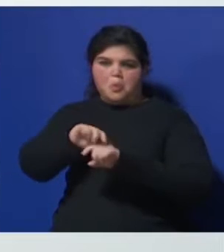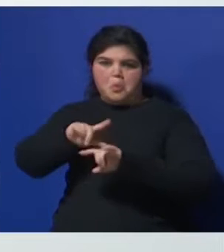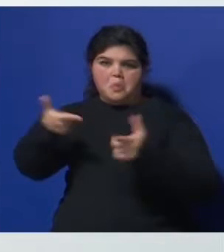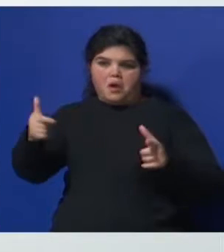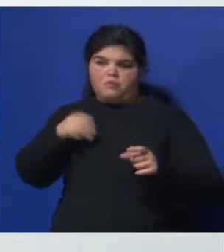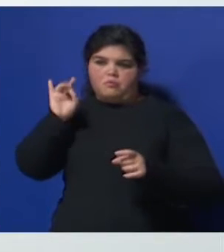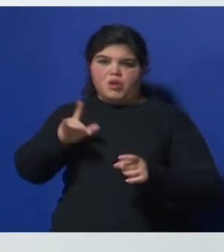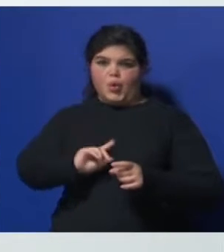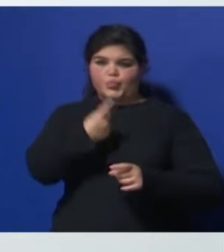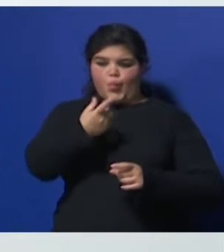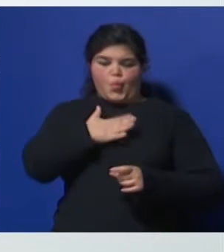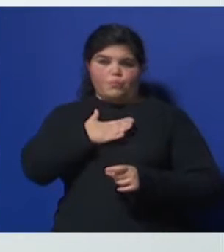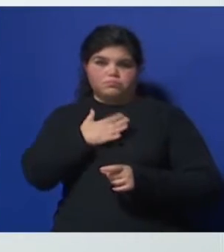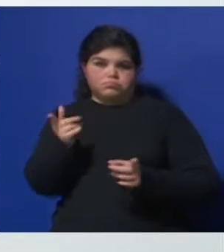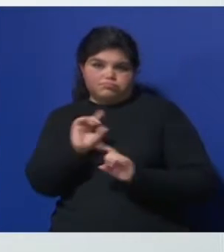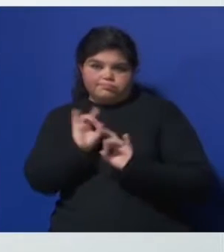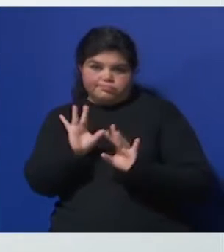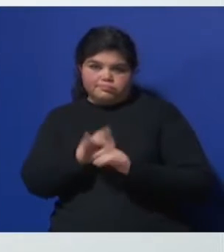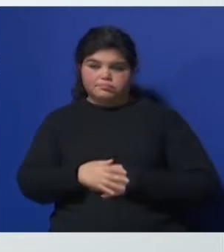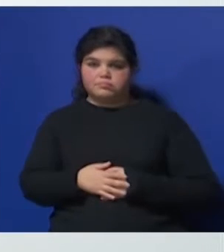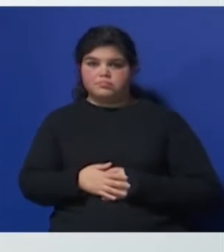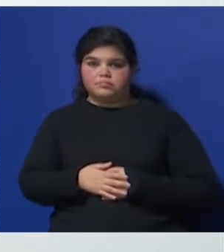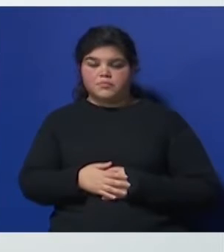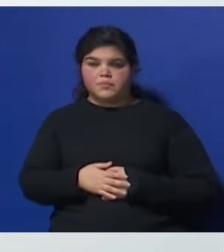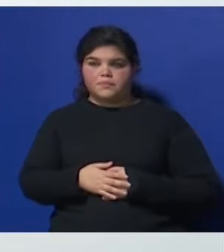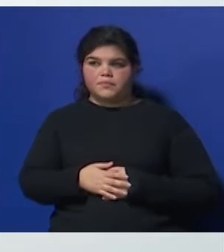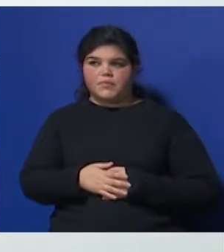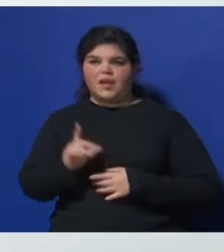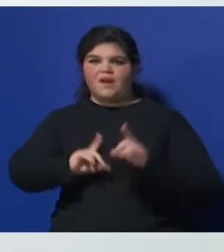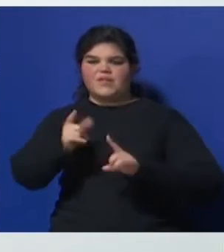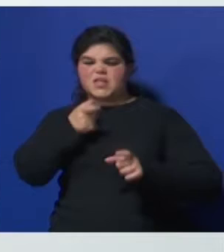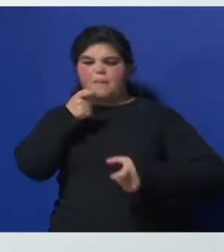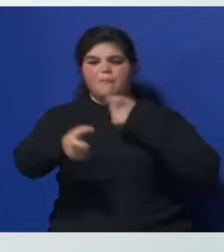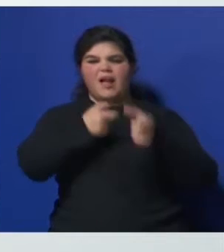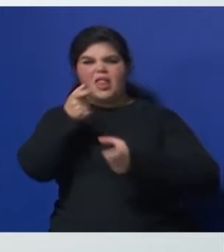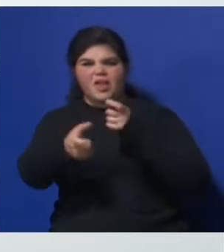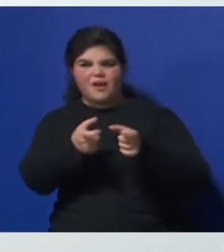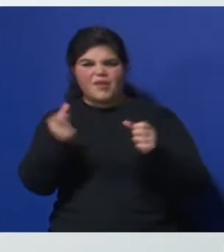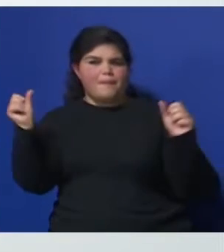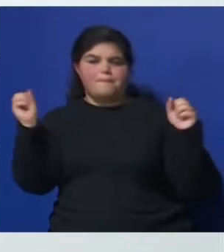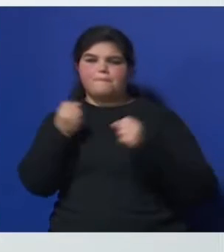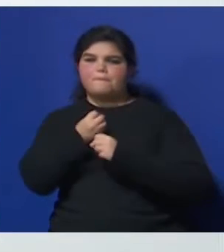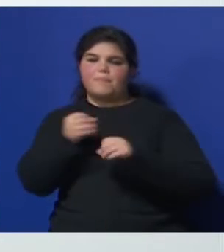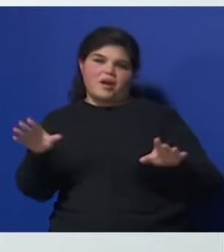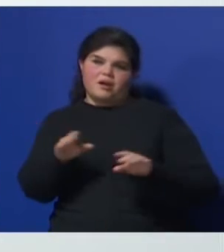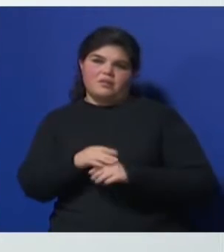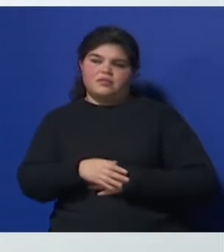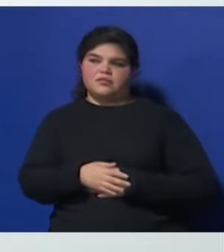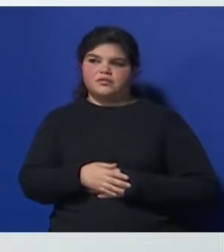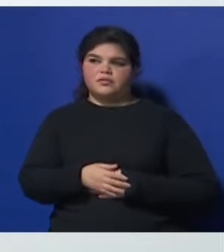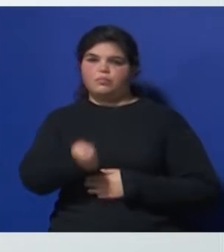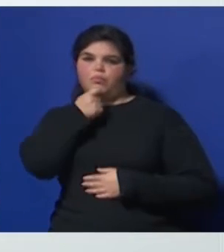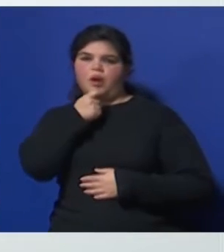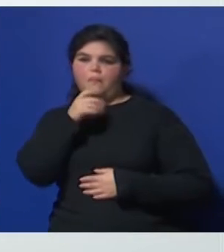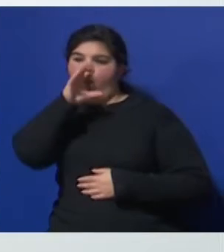bueno Se le haré Con Mensajes O con palabras Como bueno Te gustó Aguántate